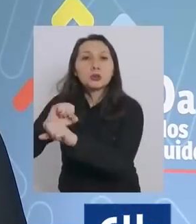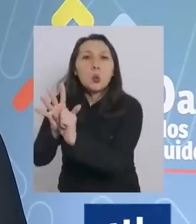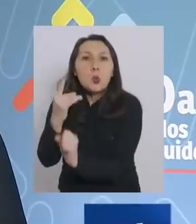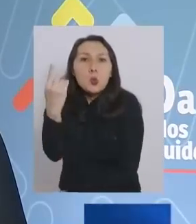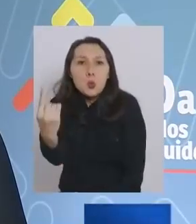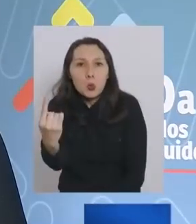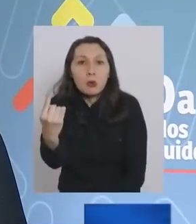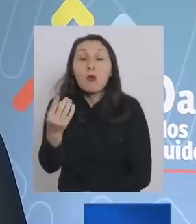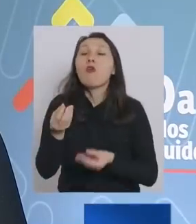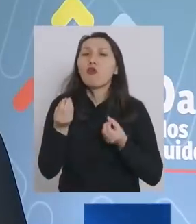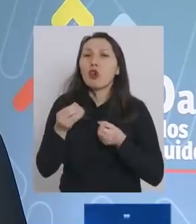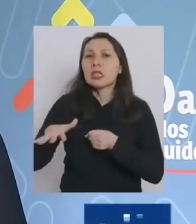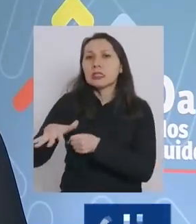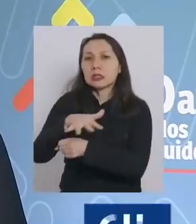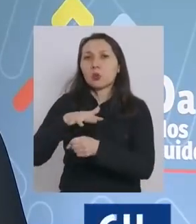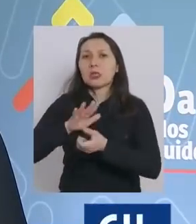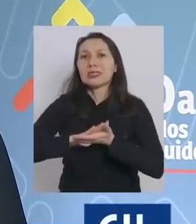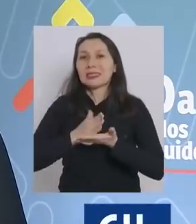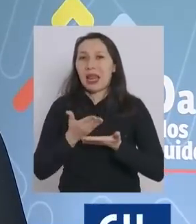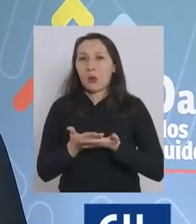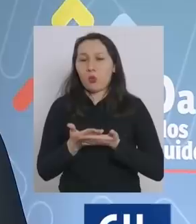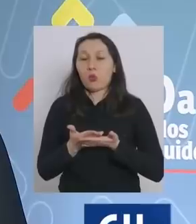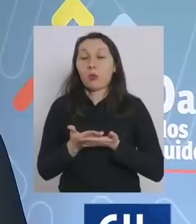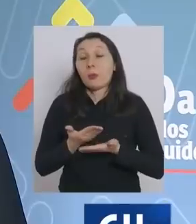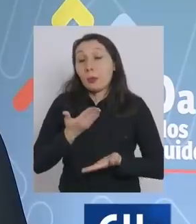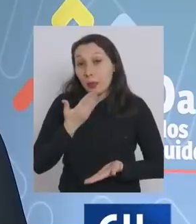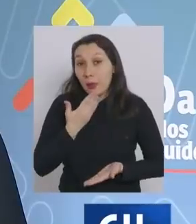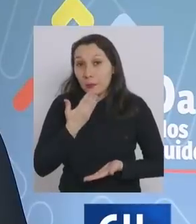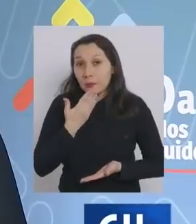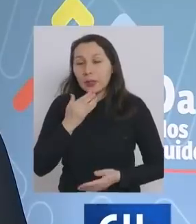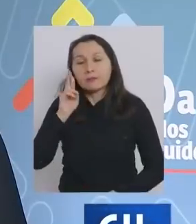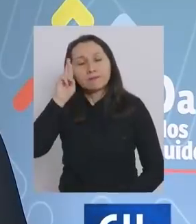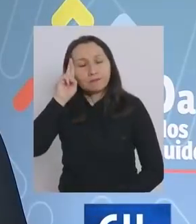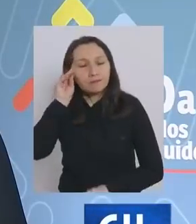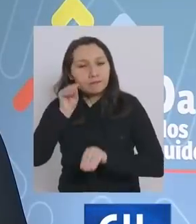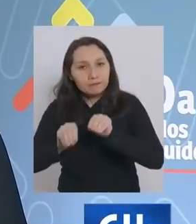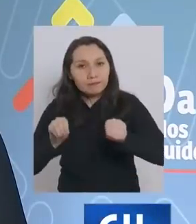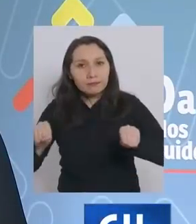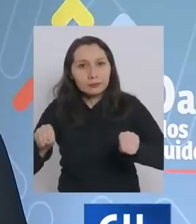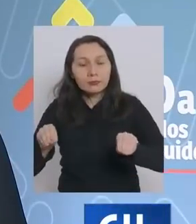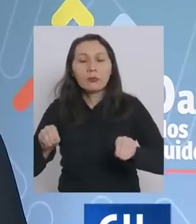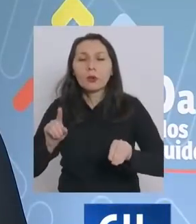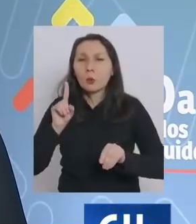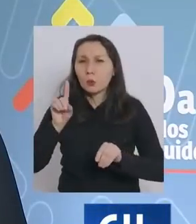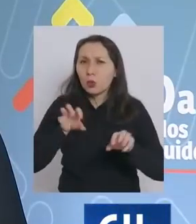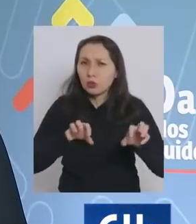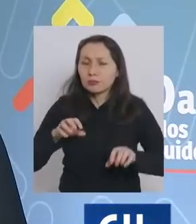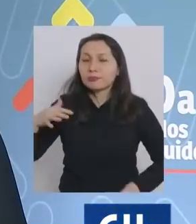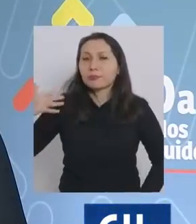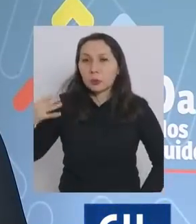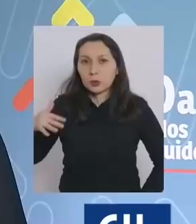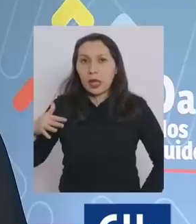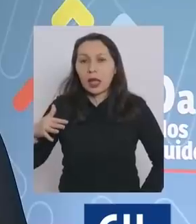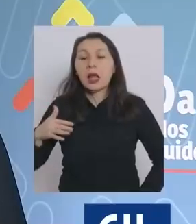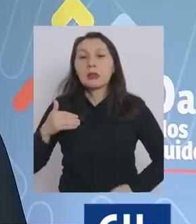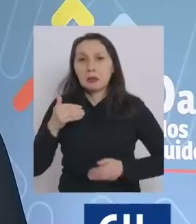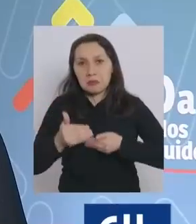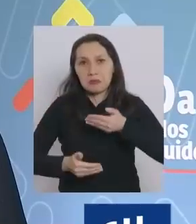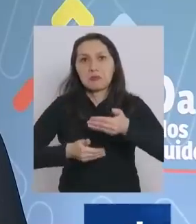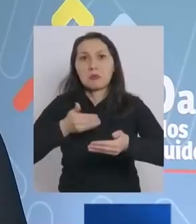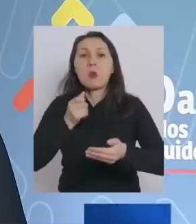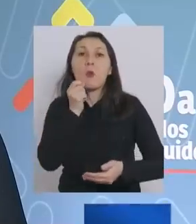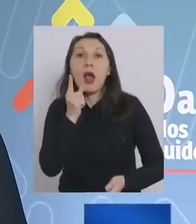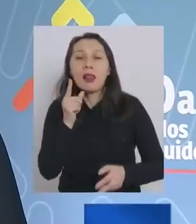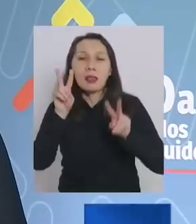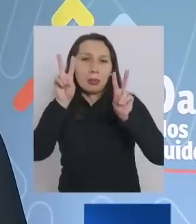en una buena situación sanitaria también hay que recordar que una de las cosas importantes que hemos ido avanzando